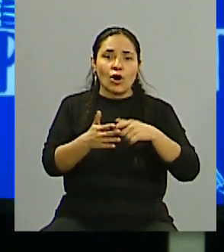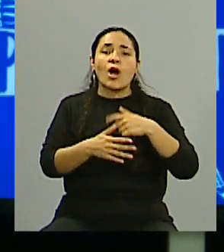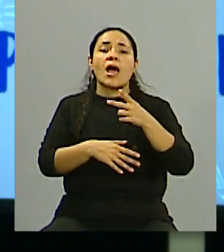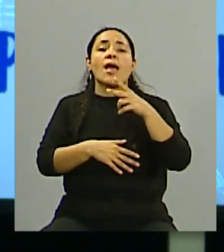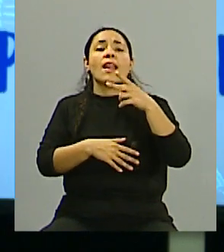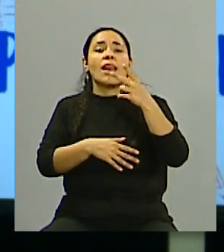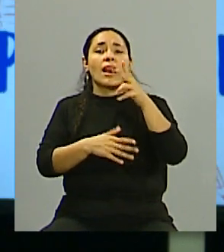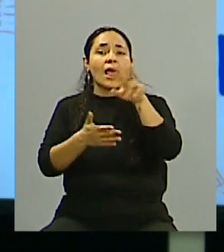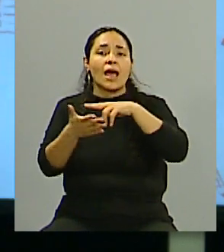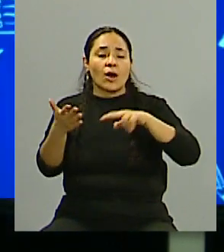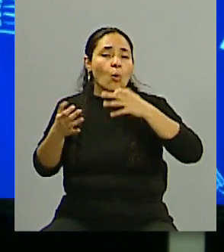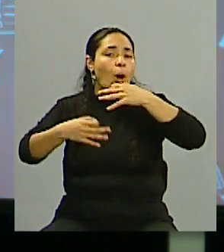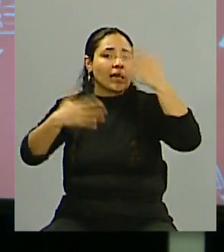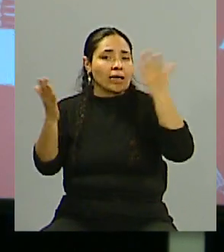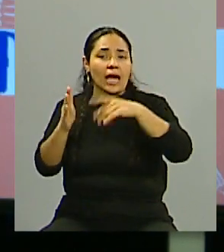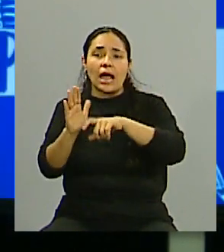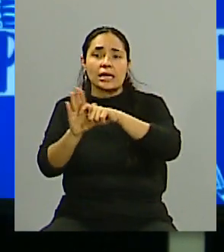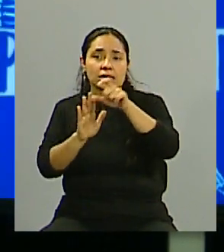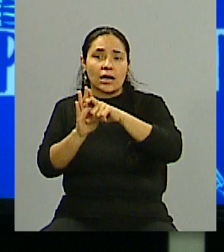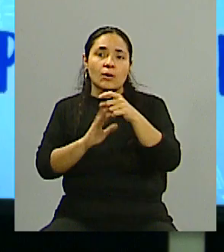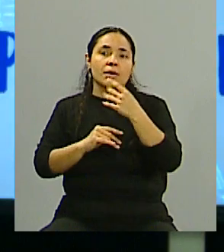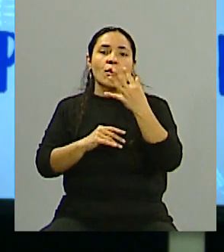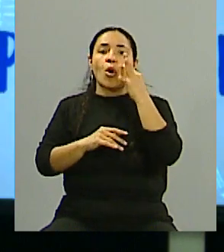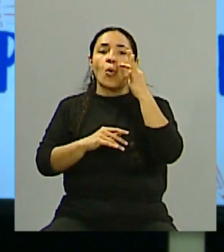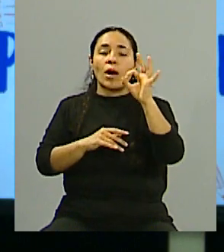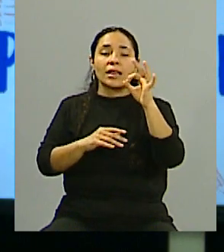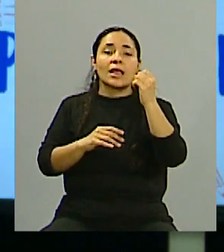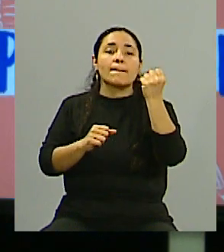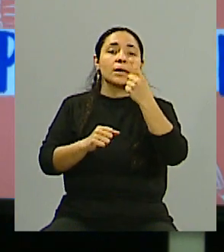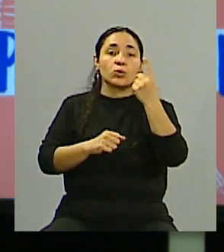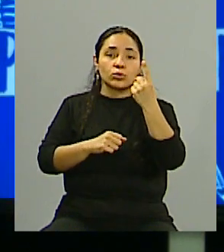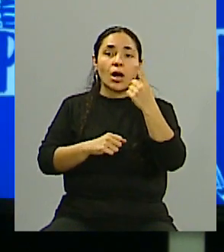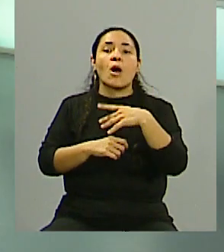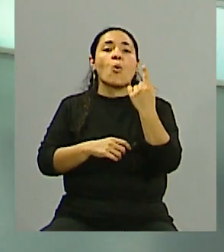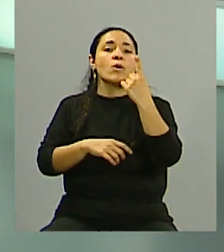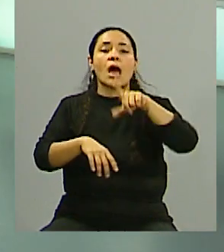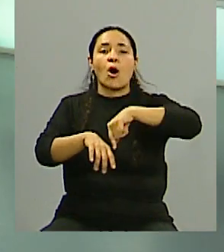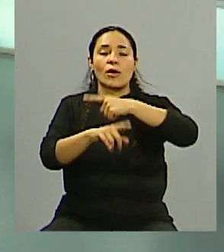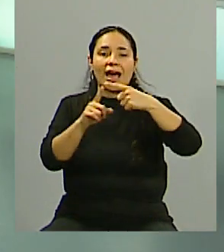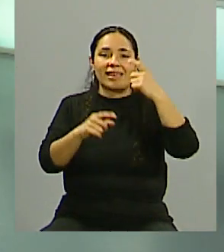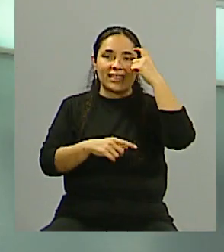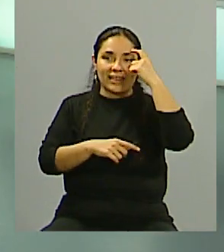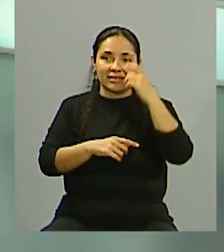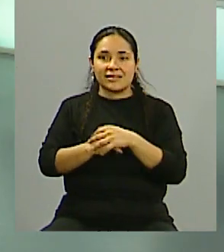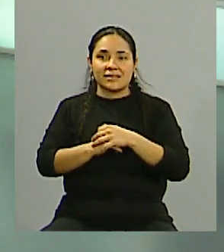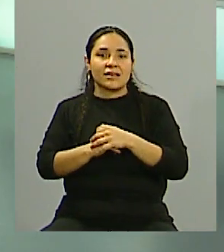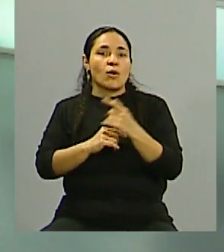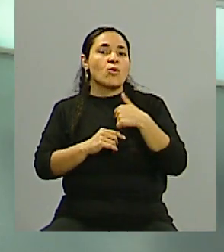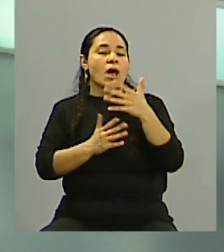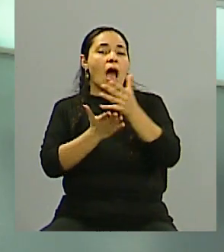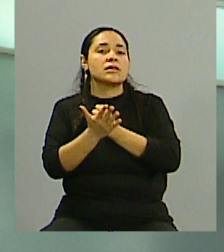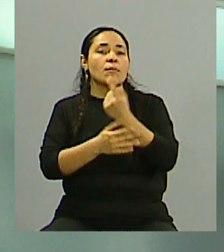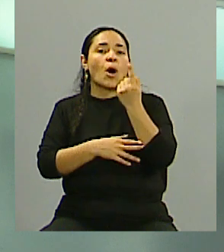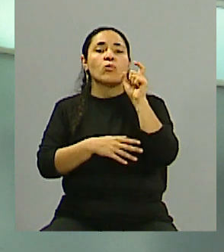de cualquiera de las redes sociales promedio? ¿Cuánto? Entre 40 minutos y una hora 10. Claro. Y uno lo acepta con un clic. Nada más.